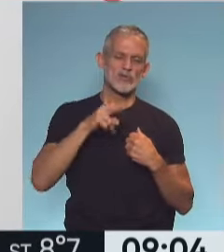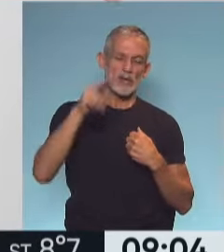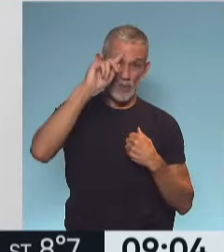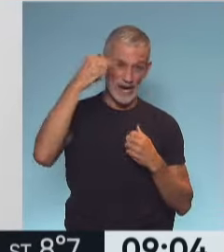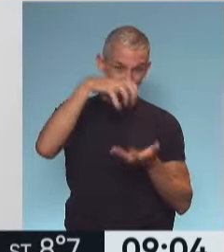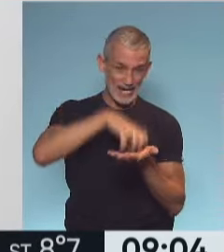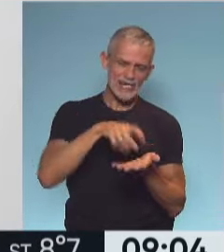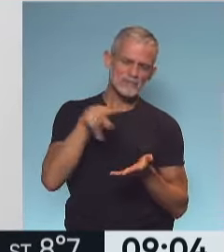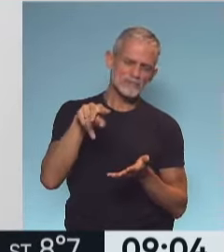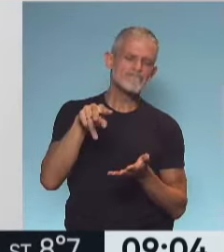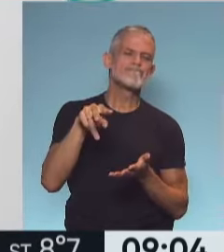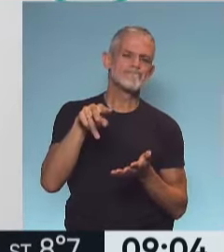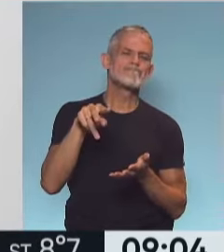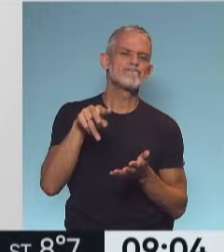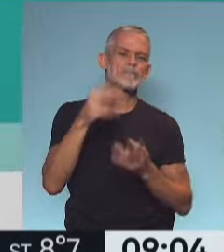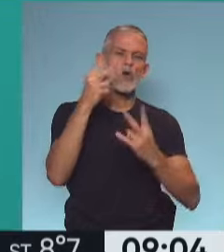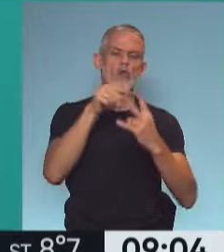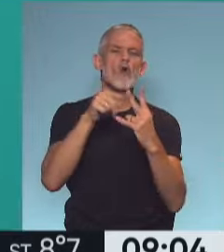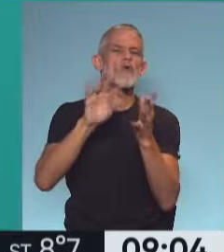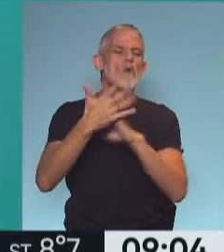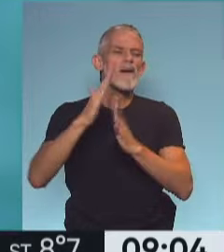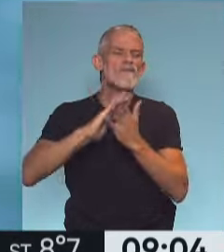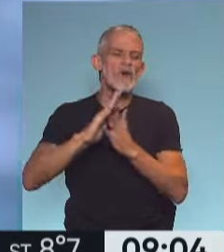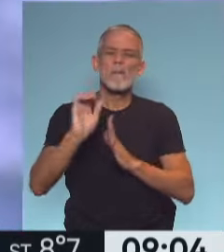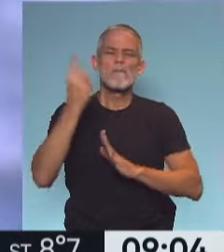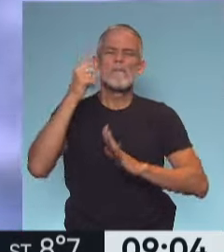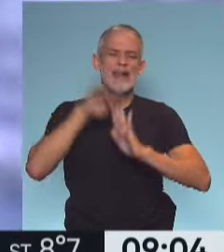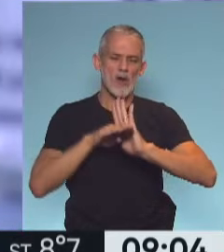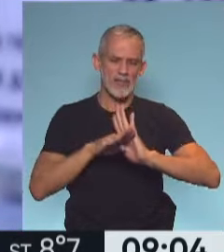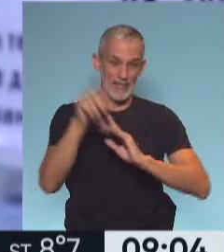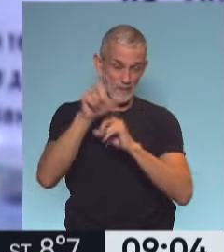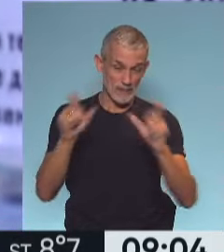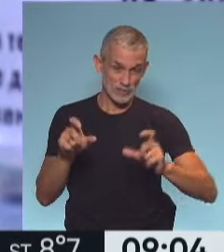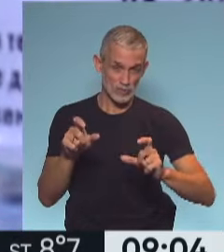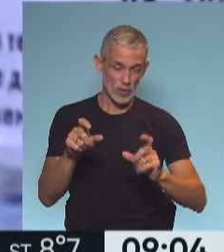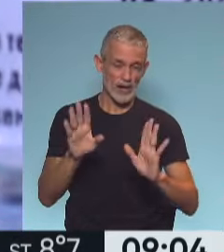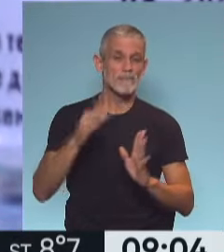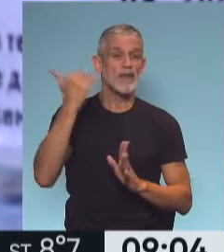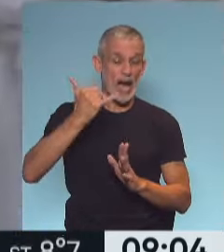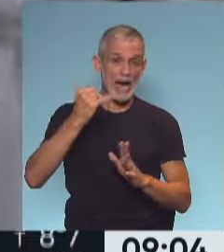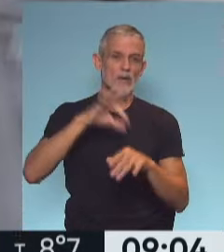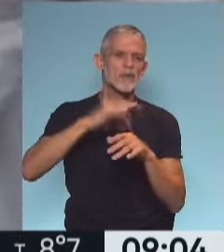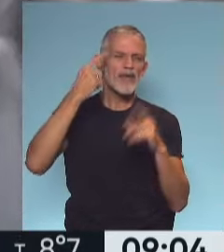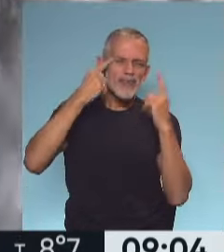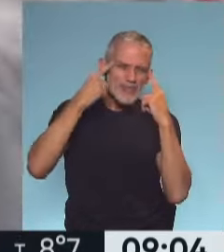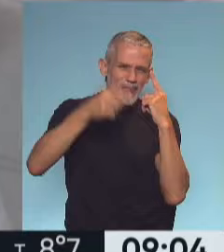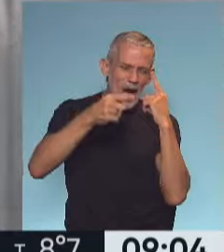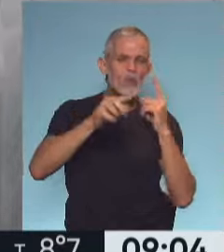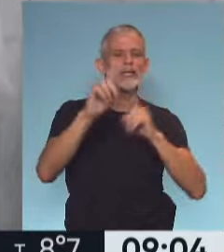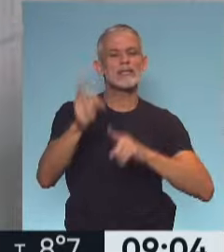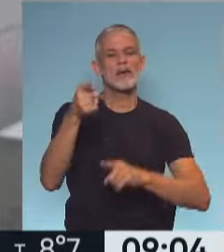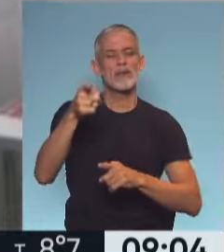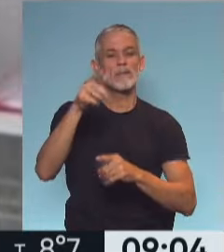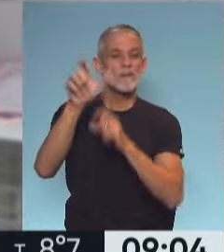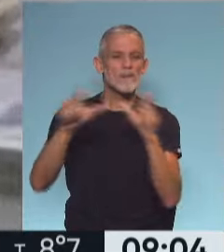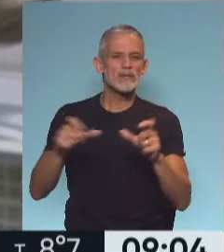establece como dos nuevos criterios de priorización de personas, que son aquellas con síndrome de Down y aquellas que tienen un